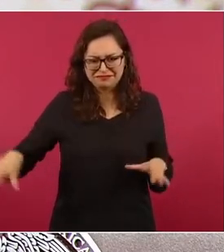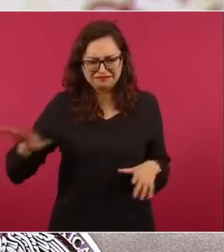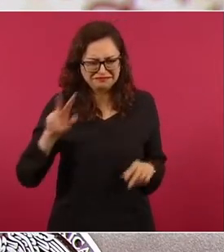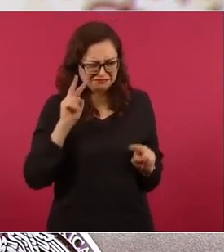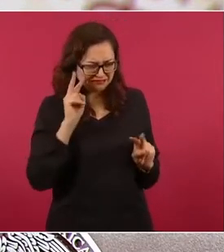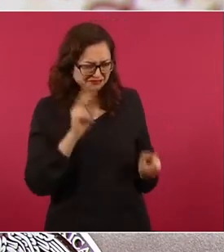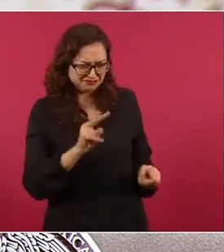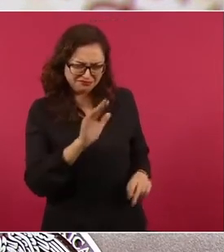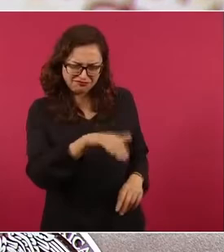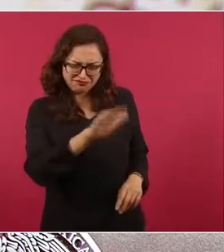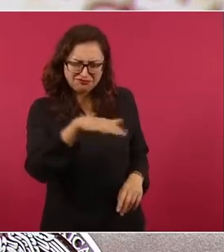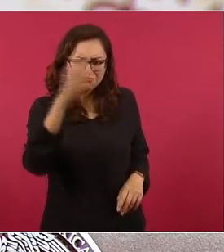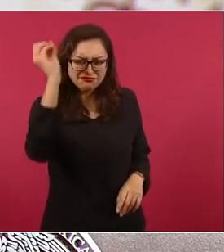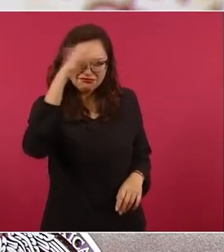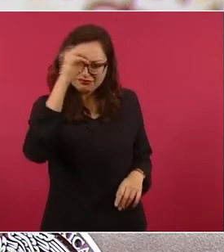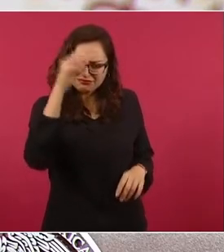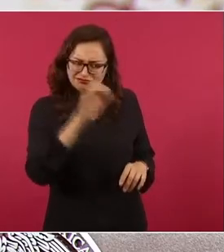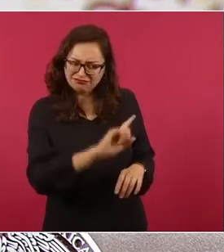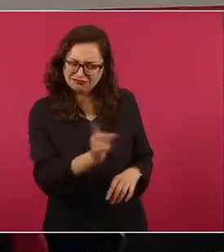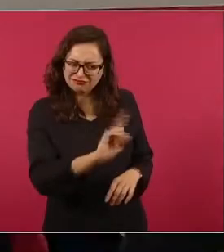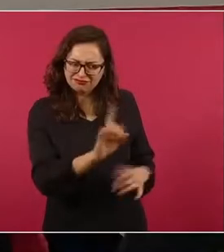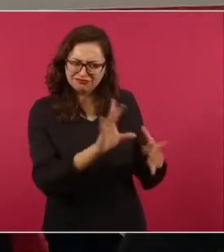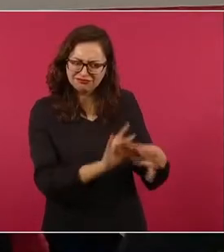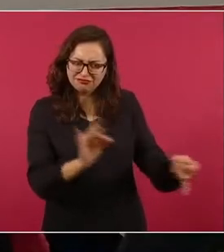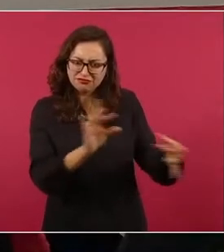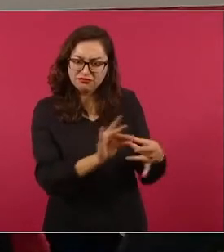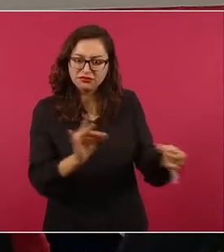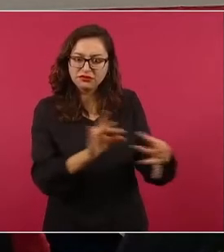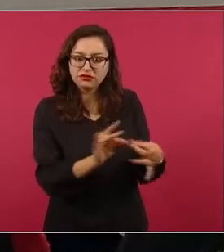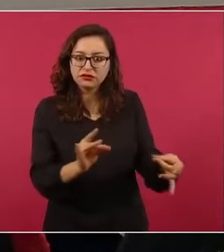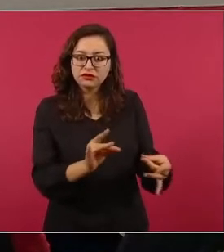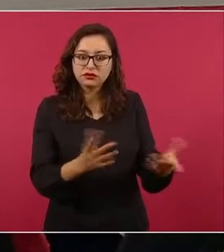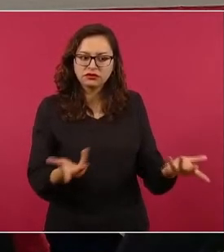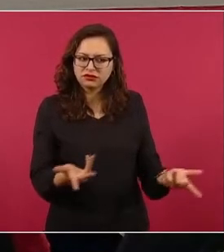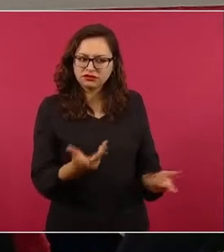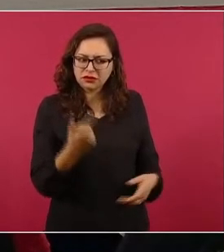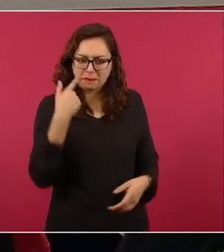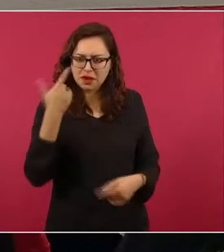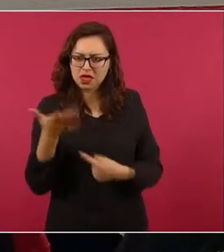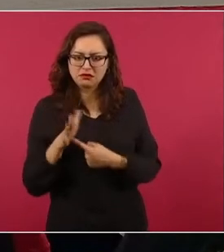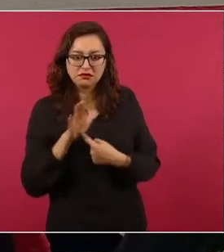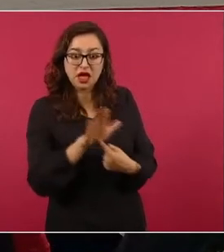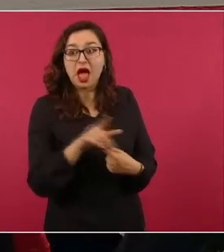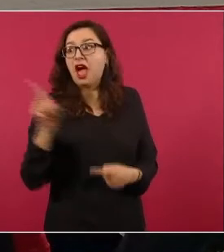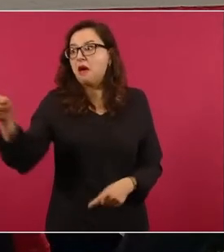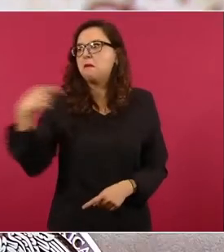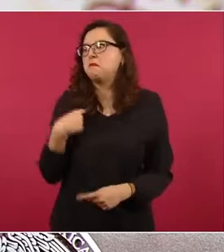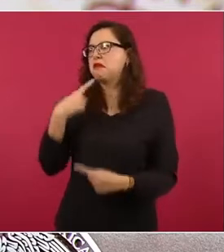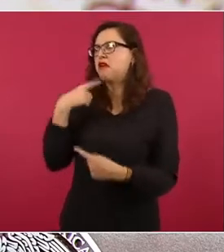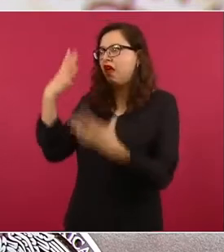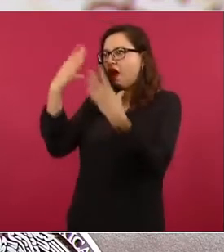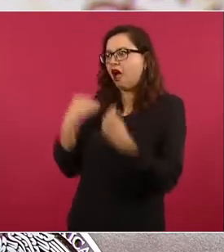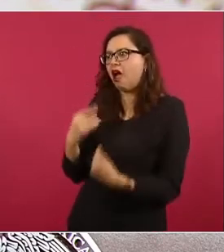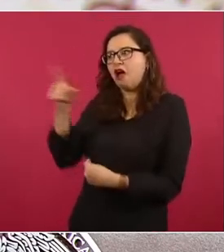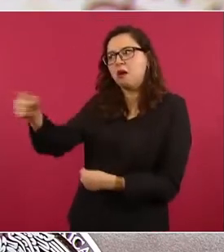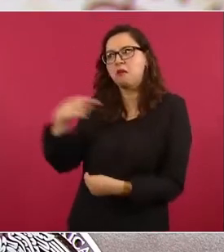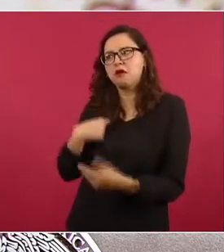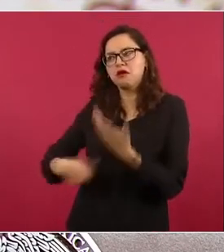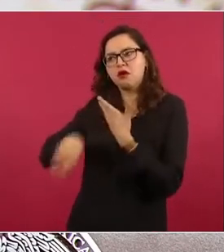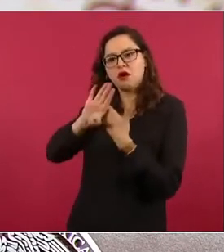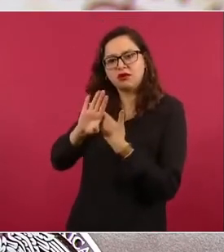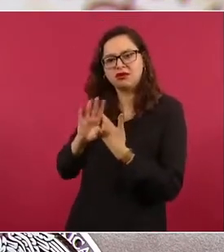En realidad, no quieren ver que se acabó el monopolio de la verdad que tenían algunos medios de comunicación,